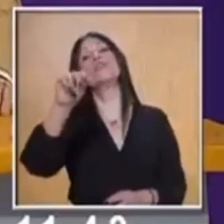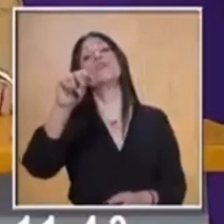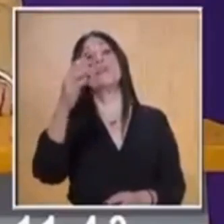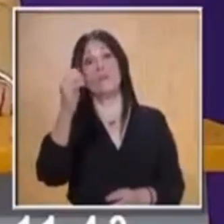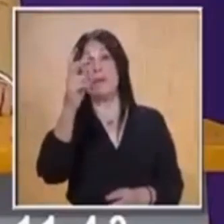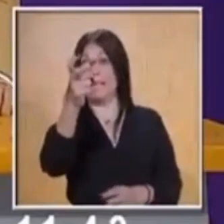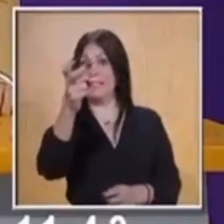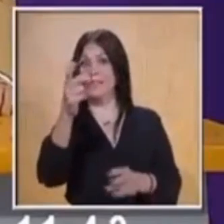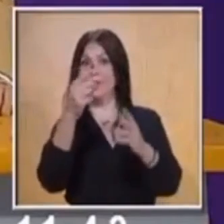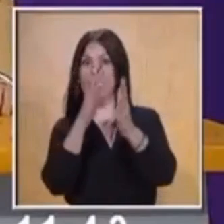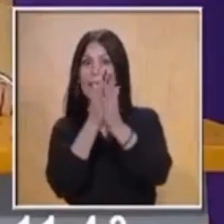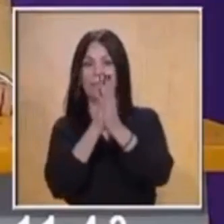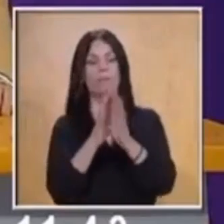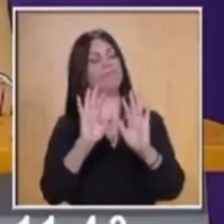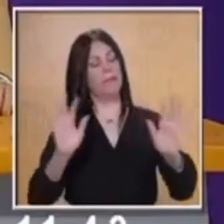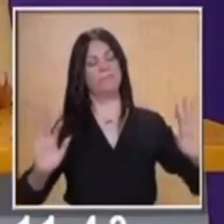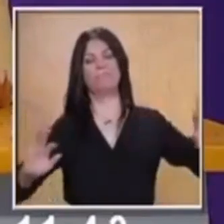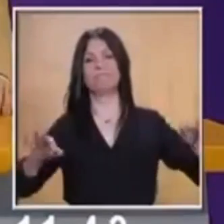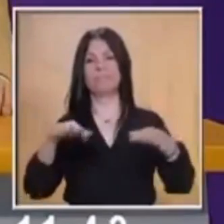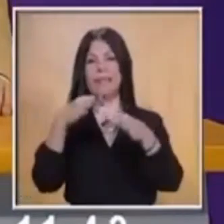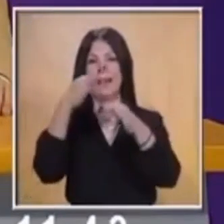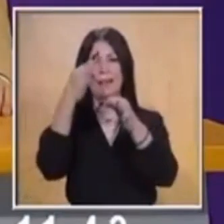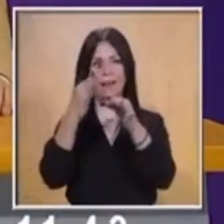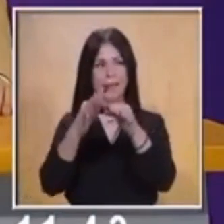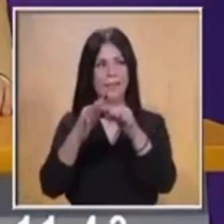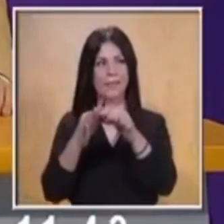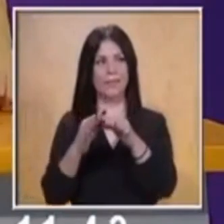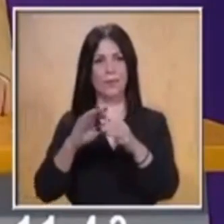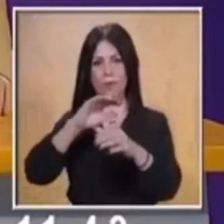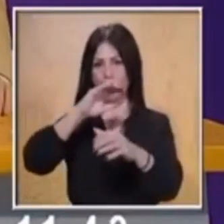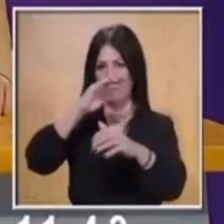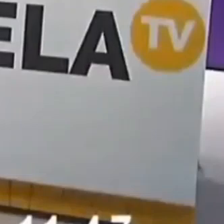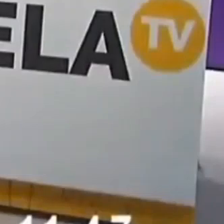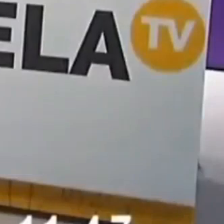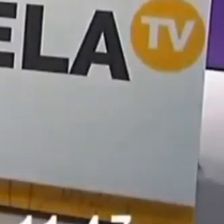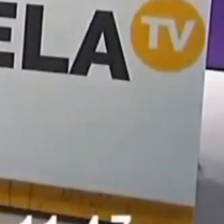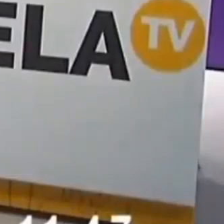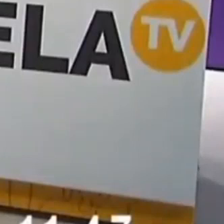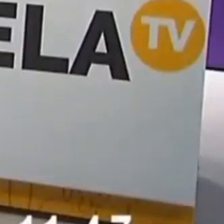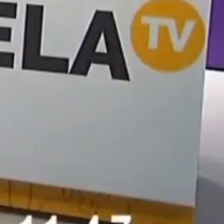Listo, bueno, pues con eso terminamos la clase de matemáticas, esperamos que haya sido de tu agrado.